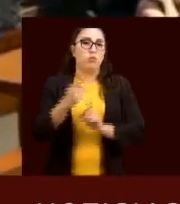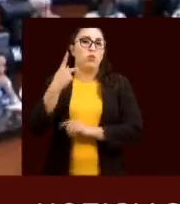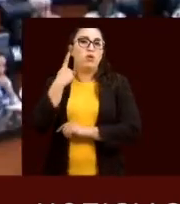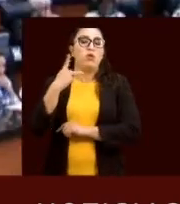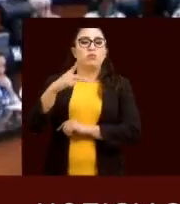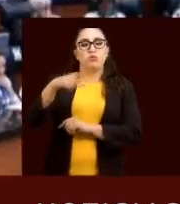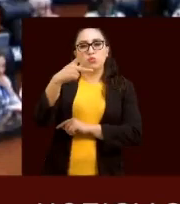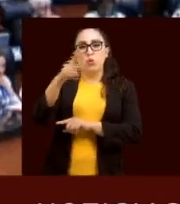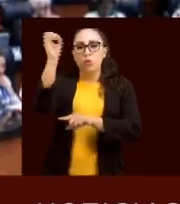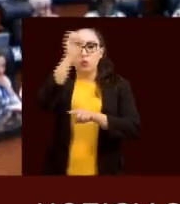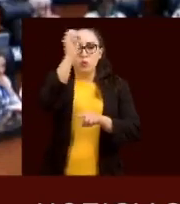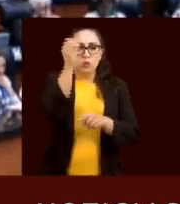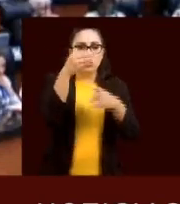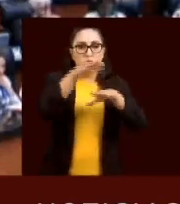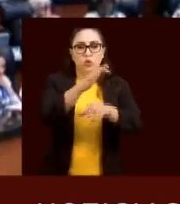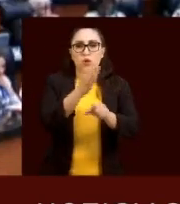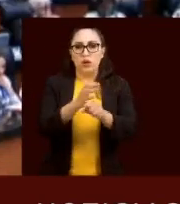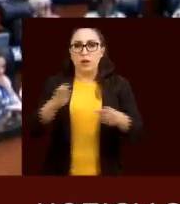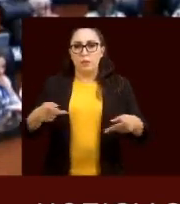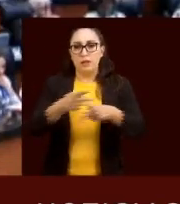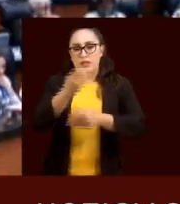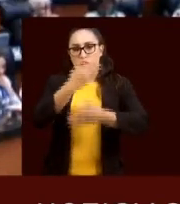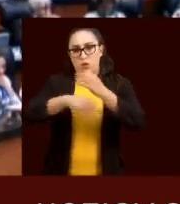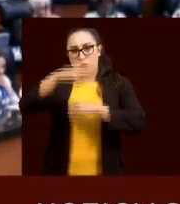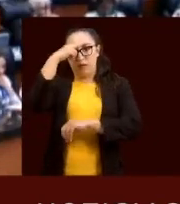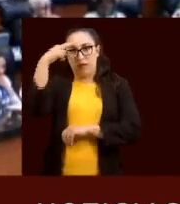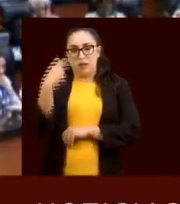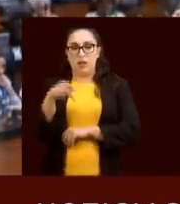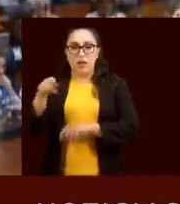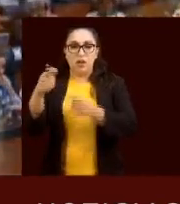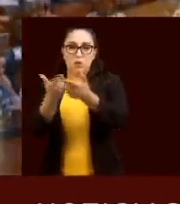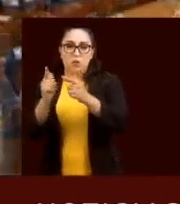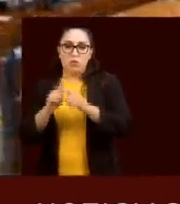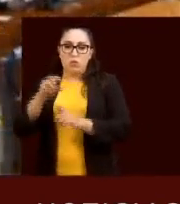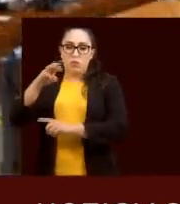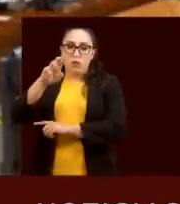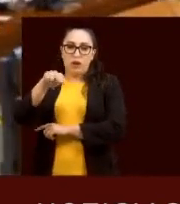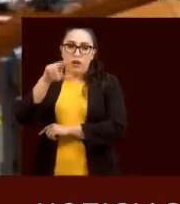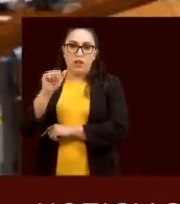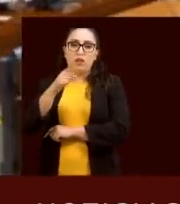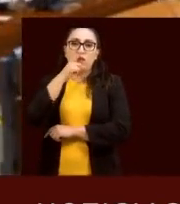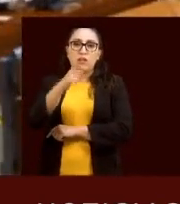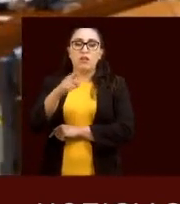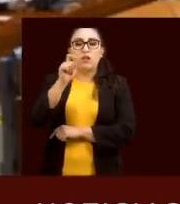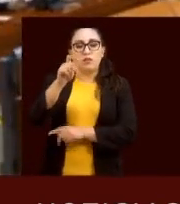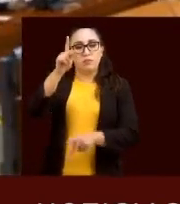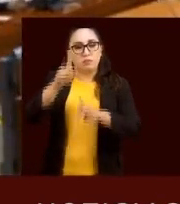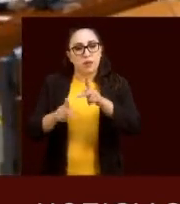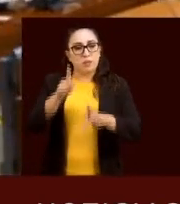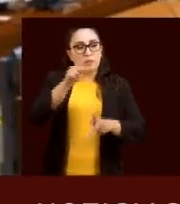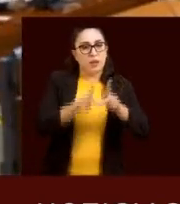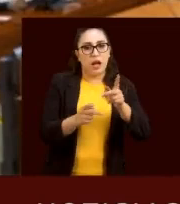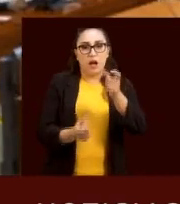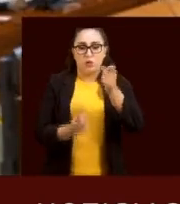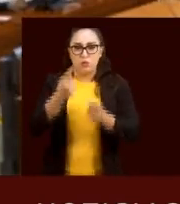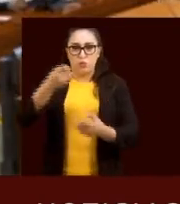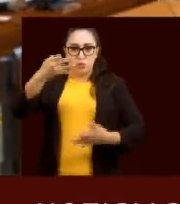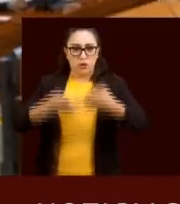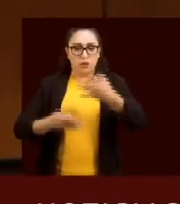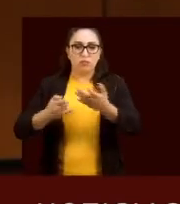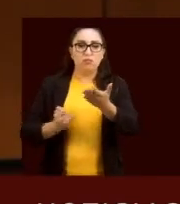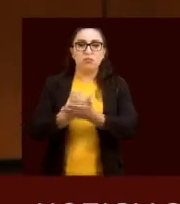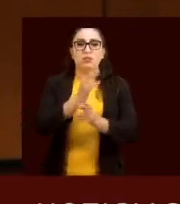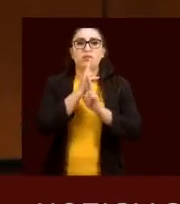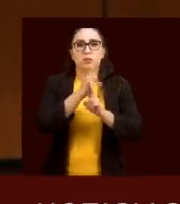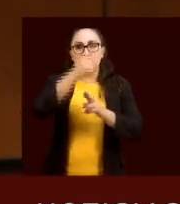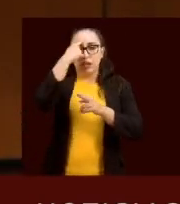sus posturas sobre la situación política del país. La bancada de Morena habló de las sentencias de suspensión que han dictado algunos jueces respecto